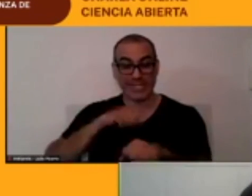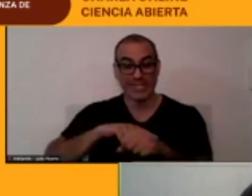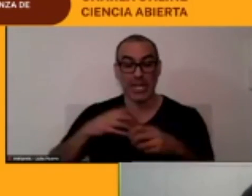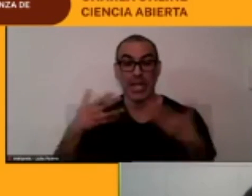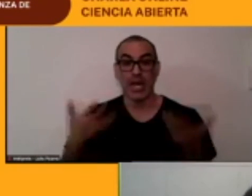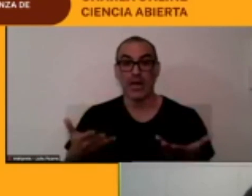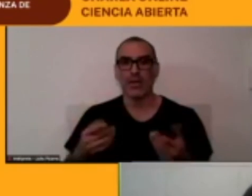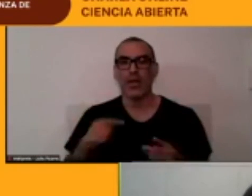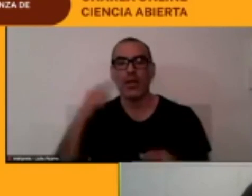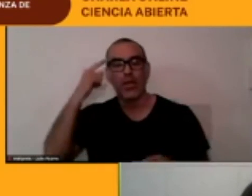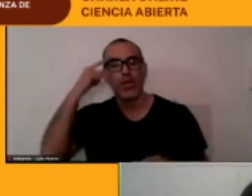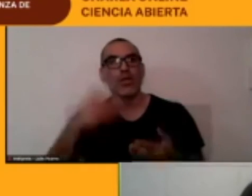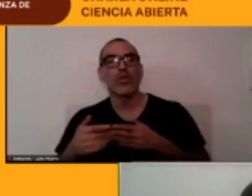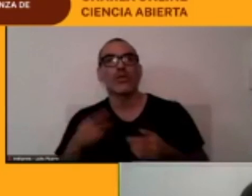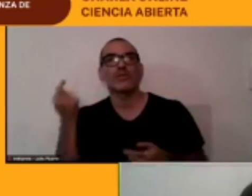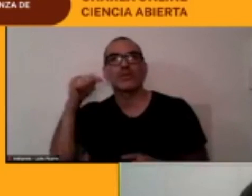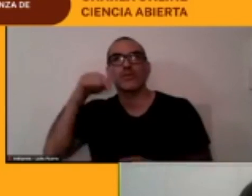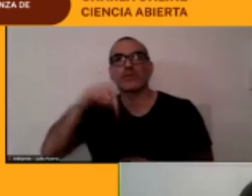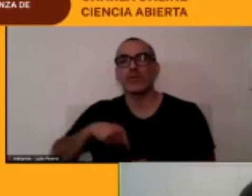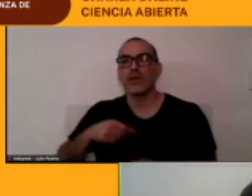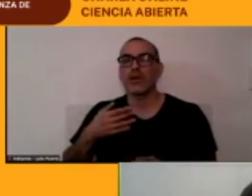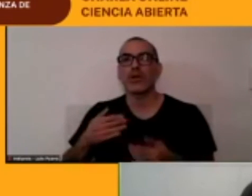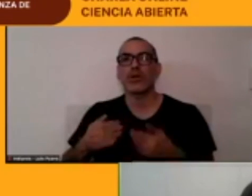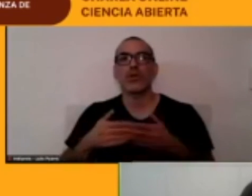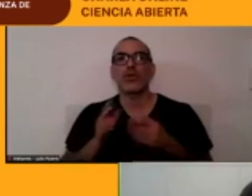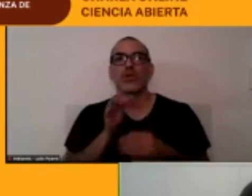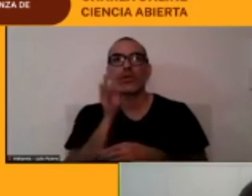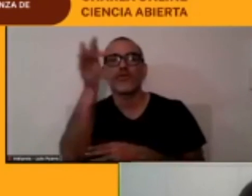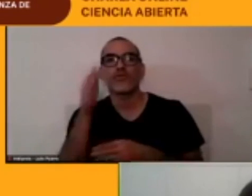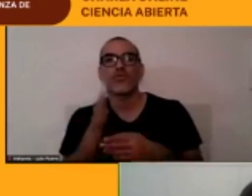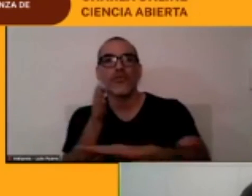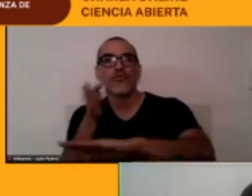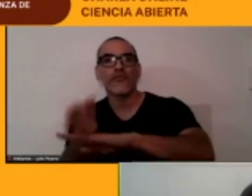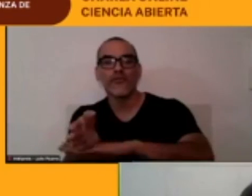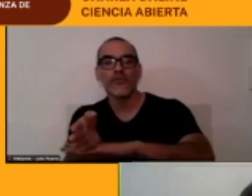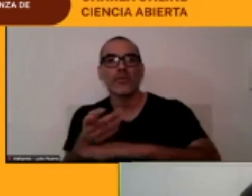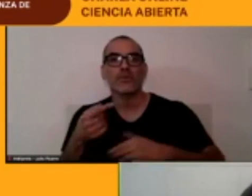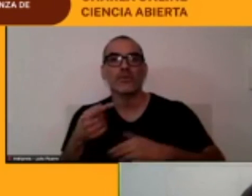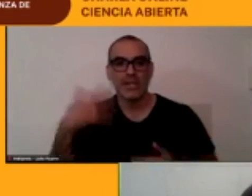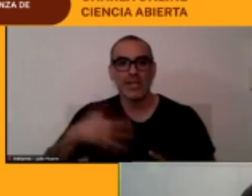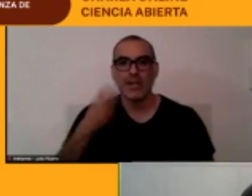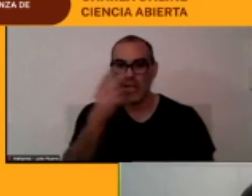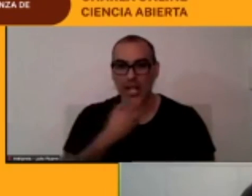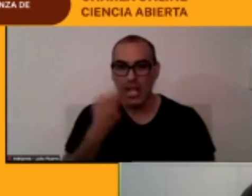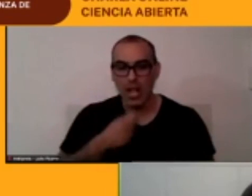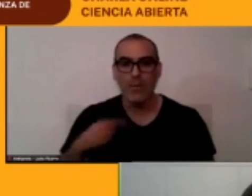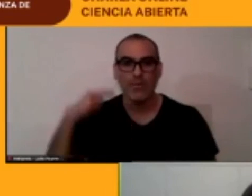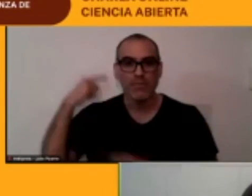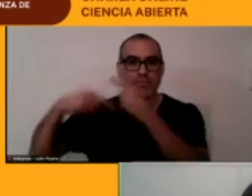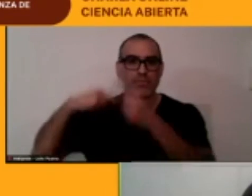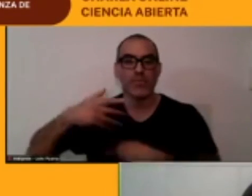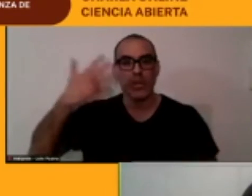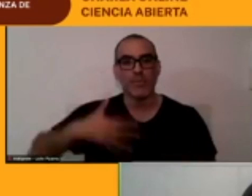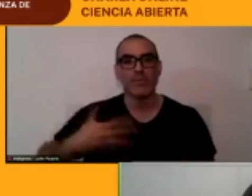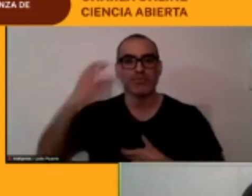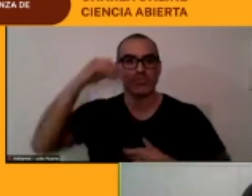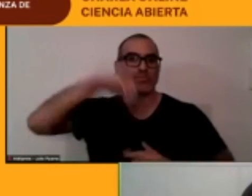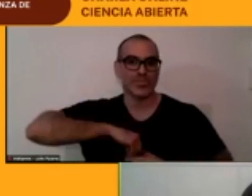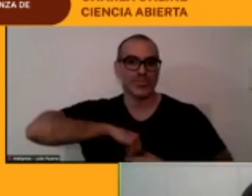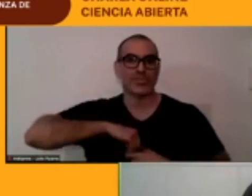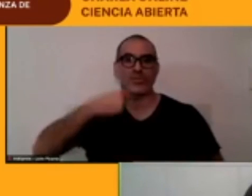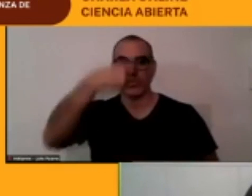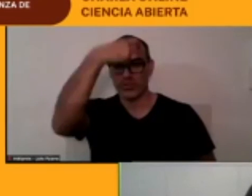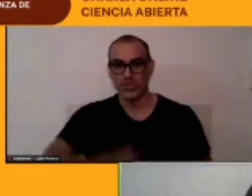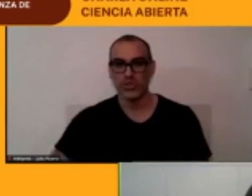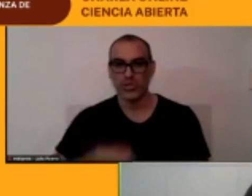es importante y esto la lengua cunsa y su patrimonio es parte de lo que somos los chilenos